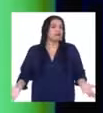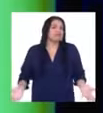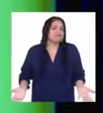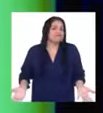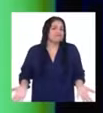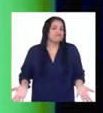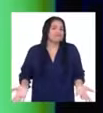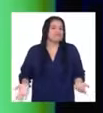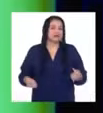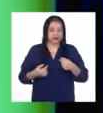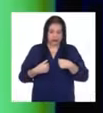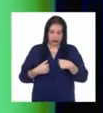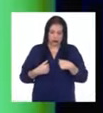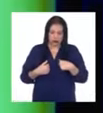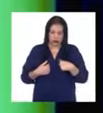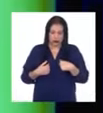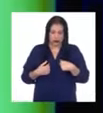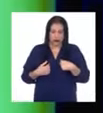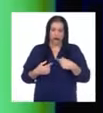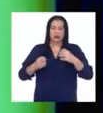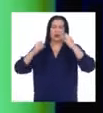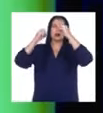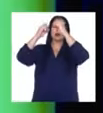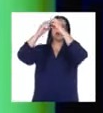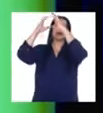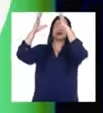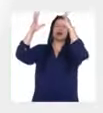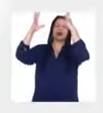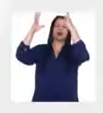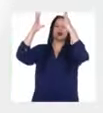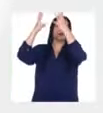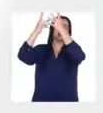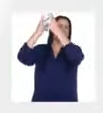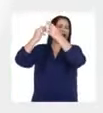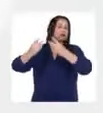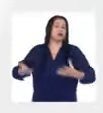Y veía cómo mis sueños se iban alejando.